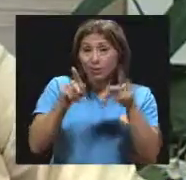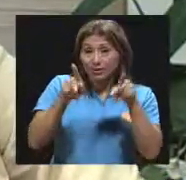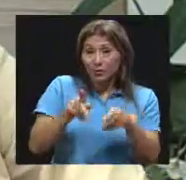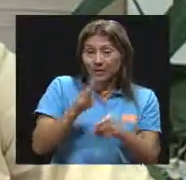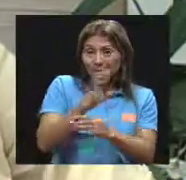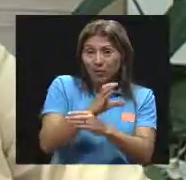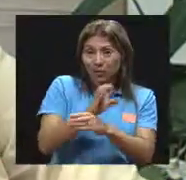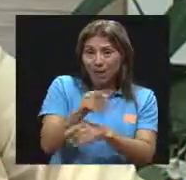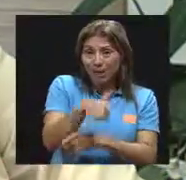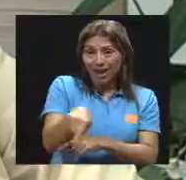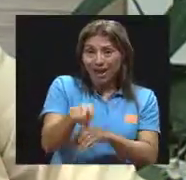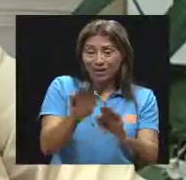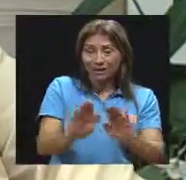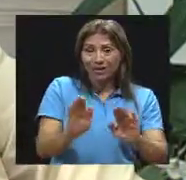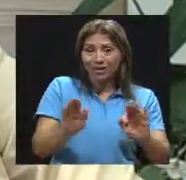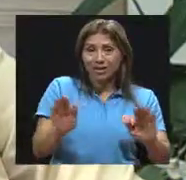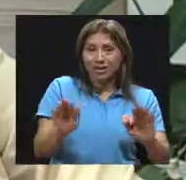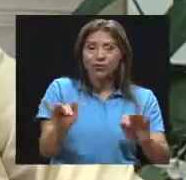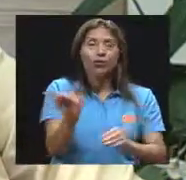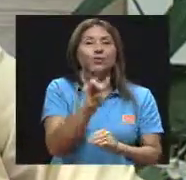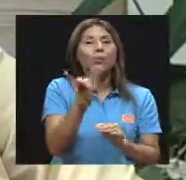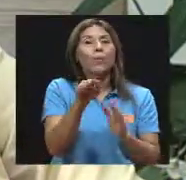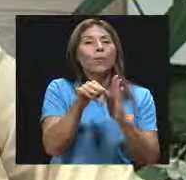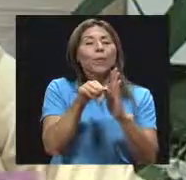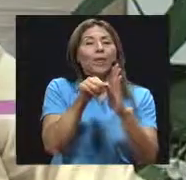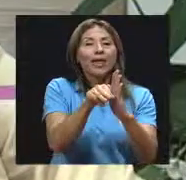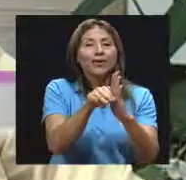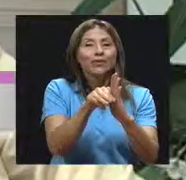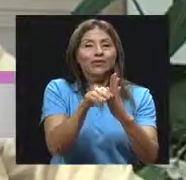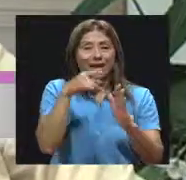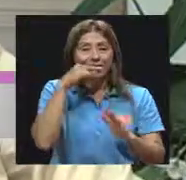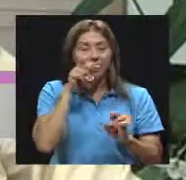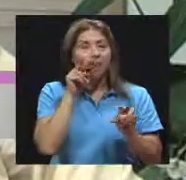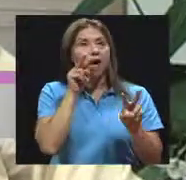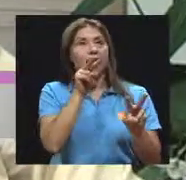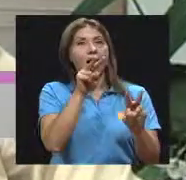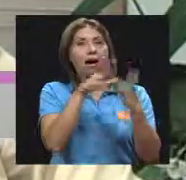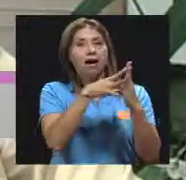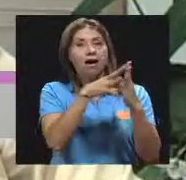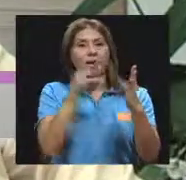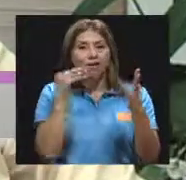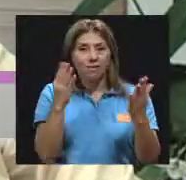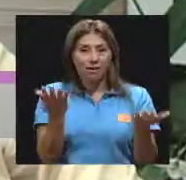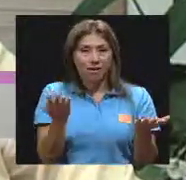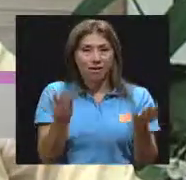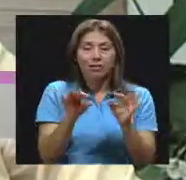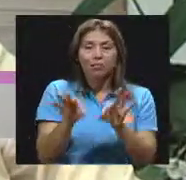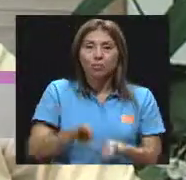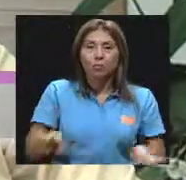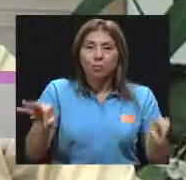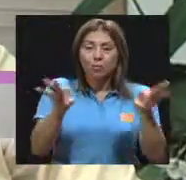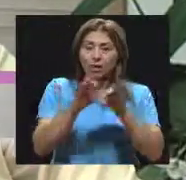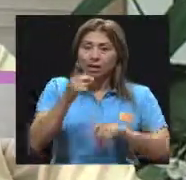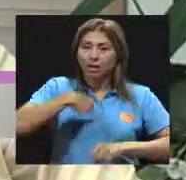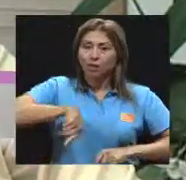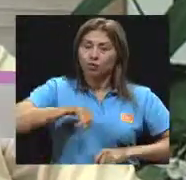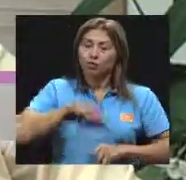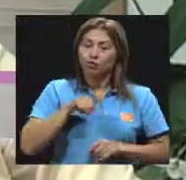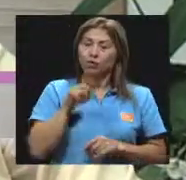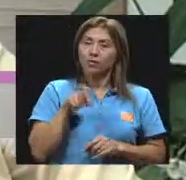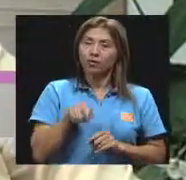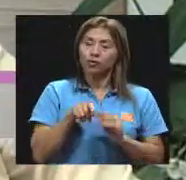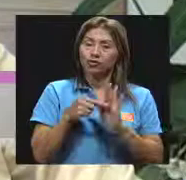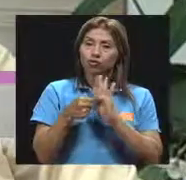a seguir de parte del niño. Entonces es muy importante, como lo decíamos al inicio, ser consecuentes en